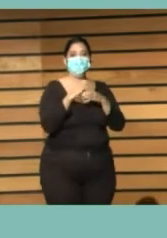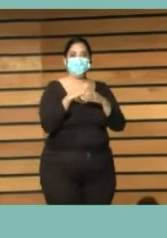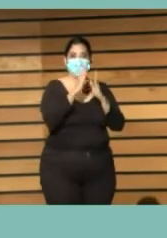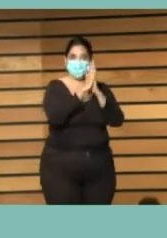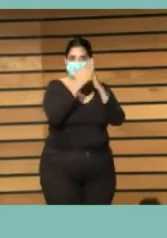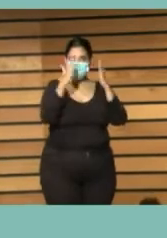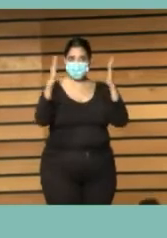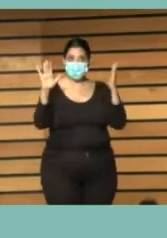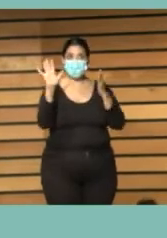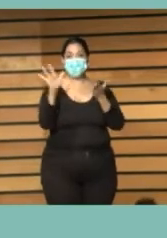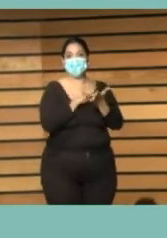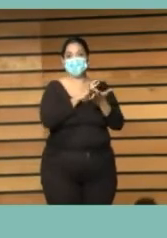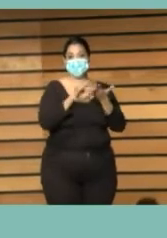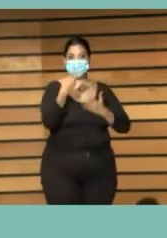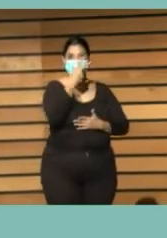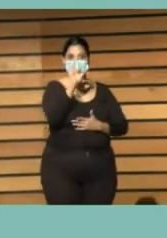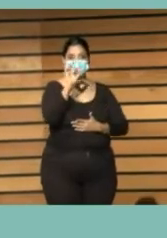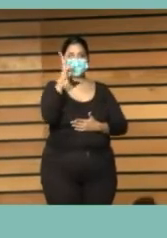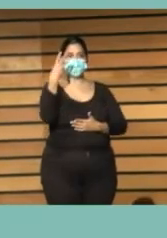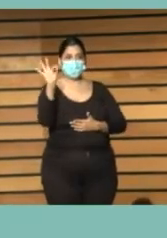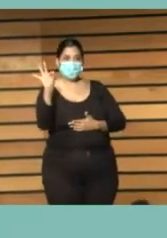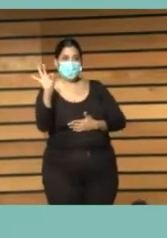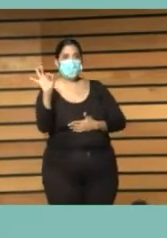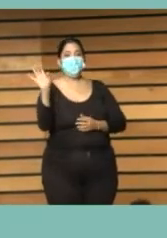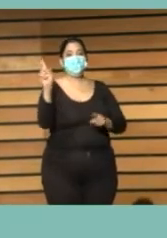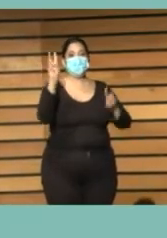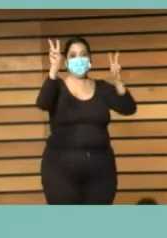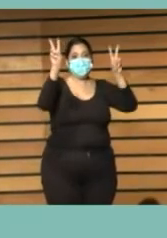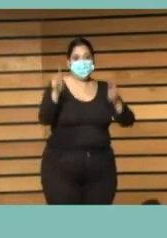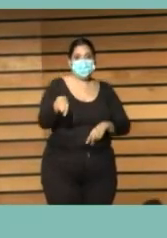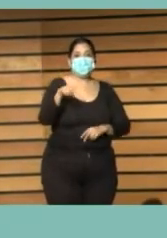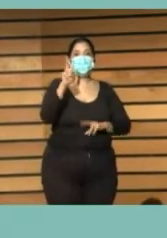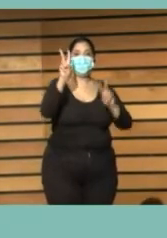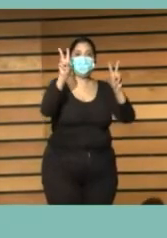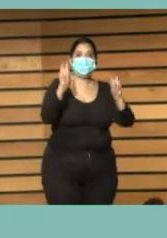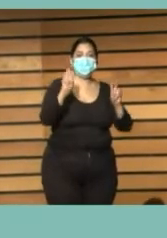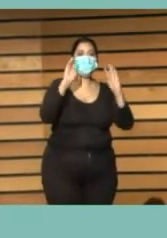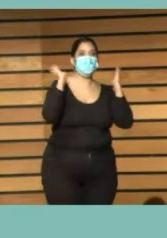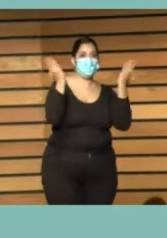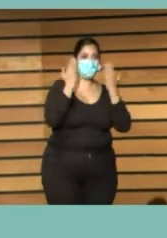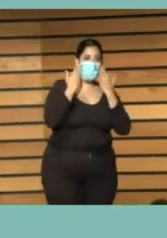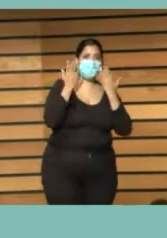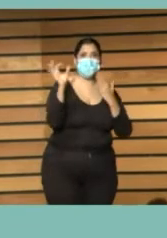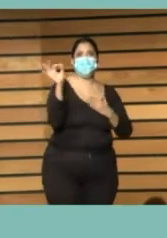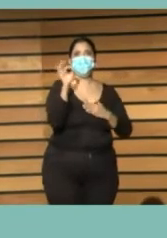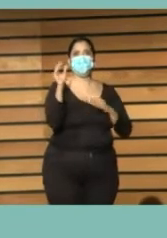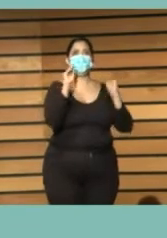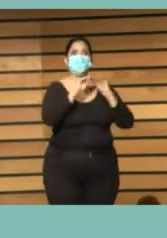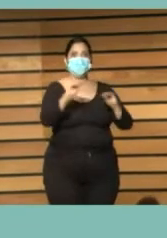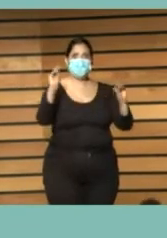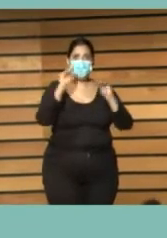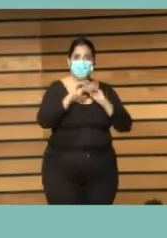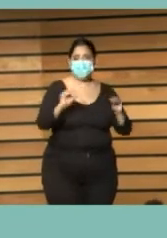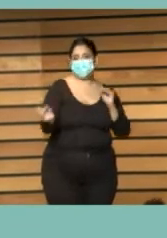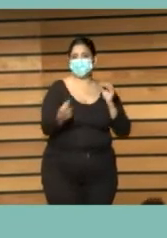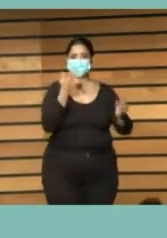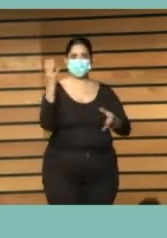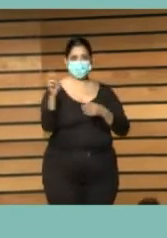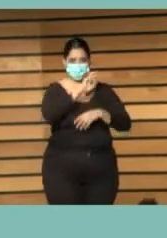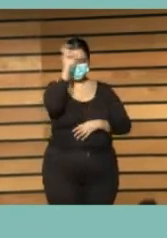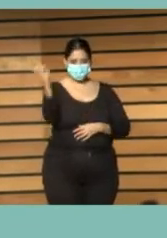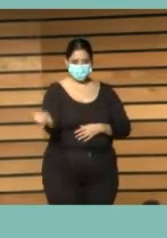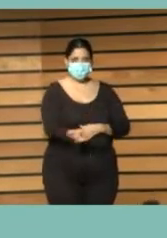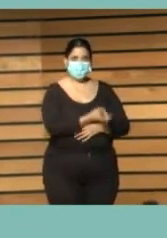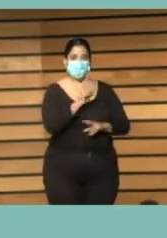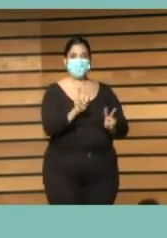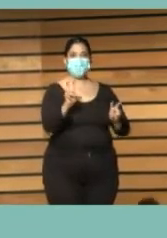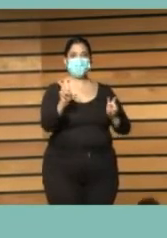2030, un apartado de actualidad donde encontraremos congresos, informaciones diferentes y otro